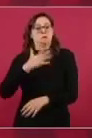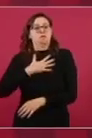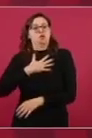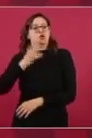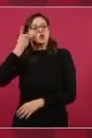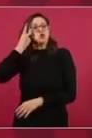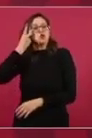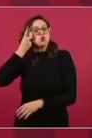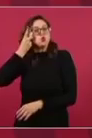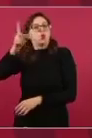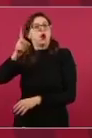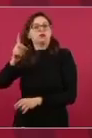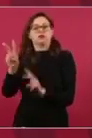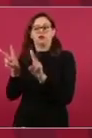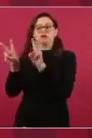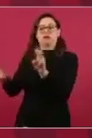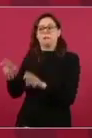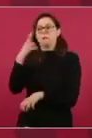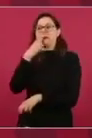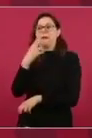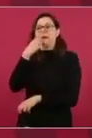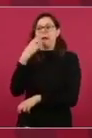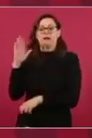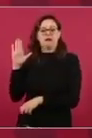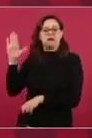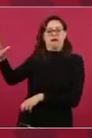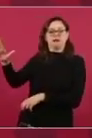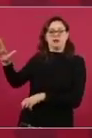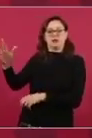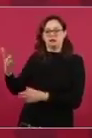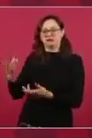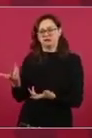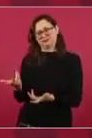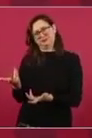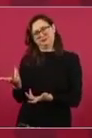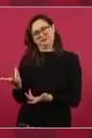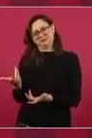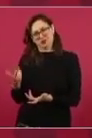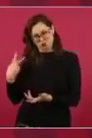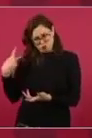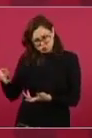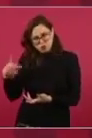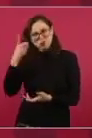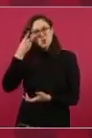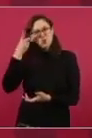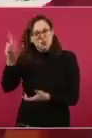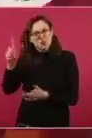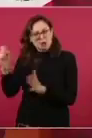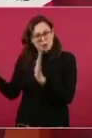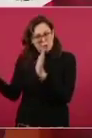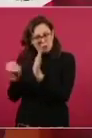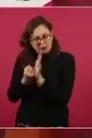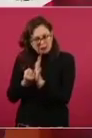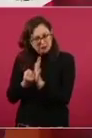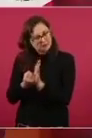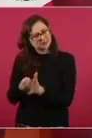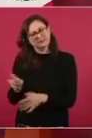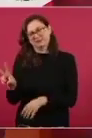poder dañar, afectar